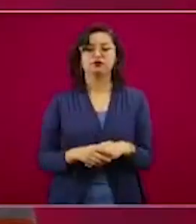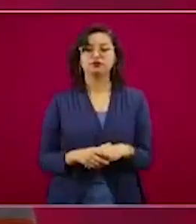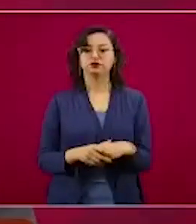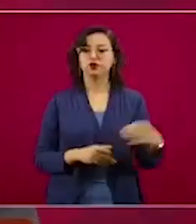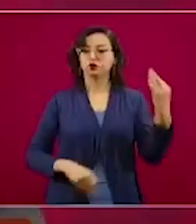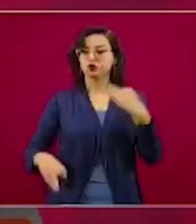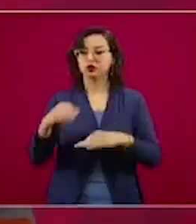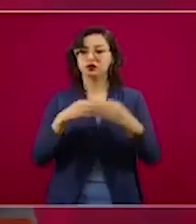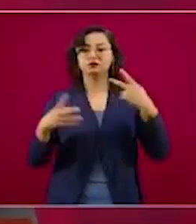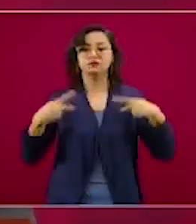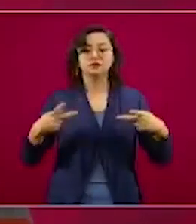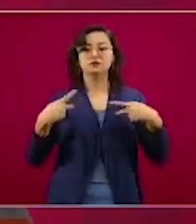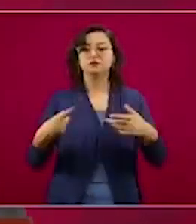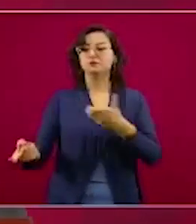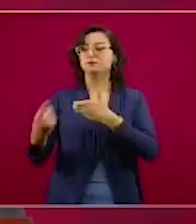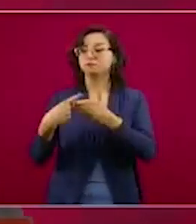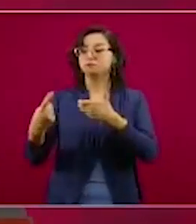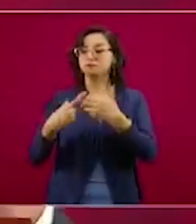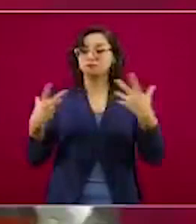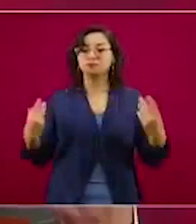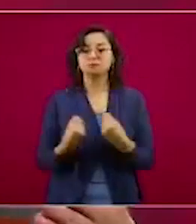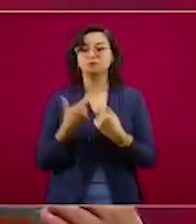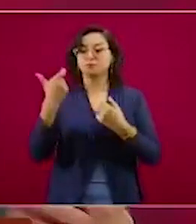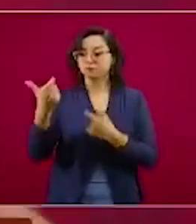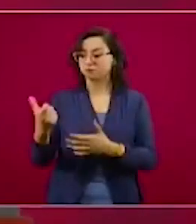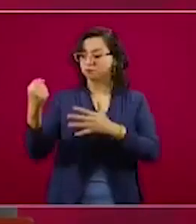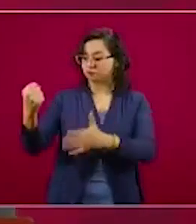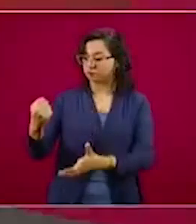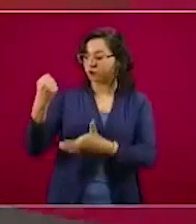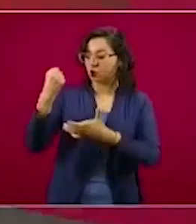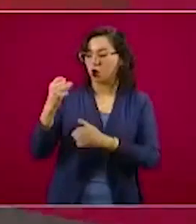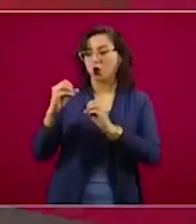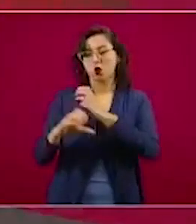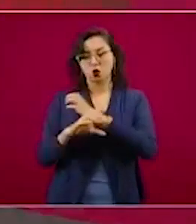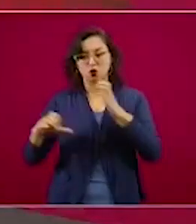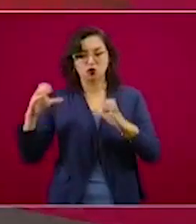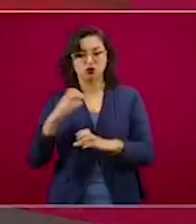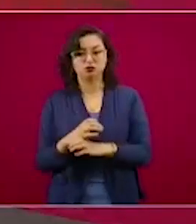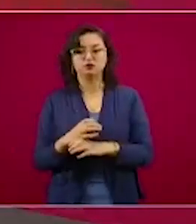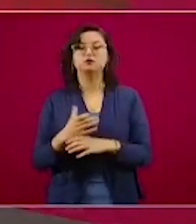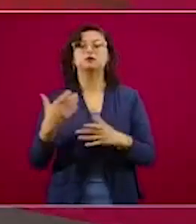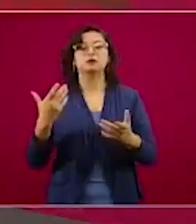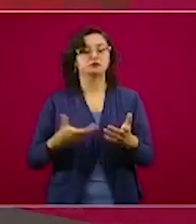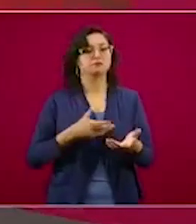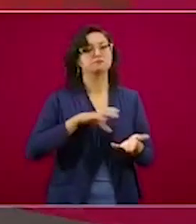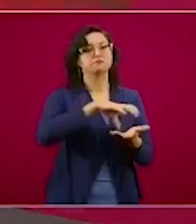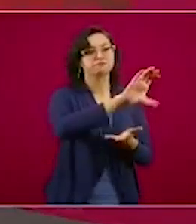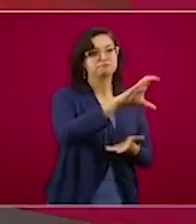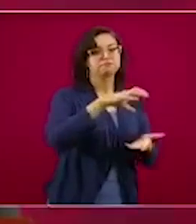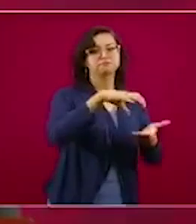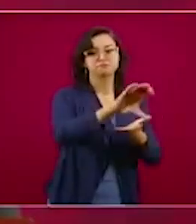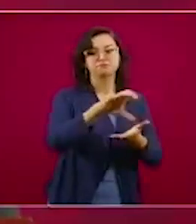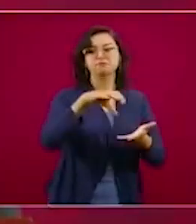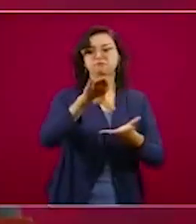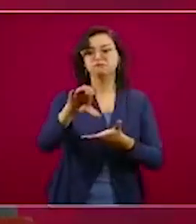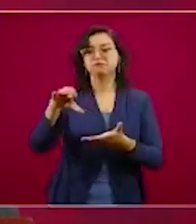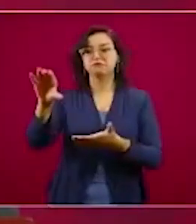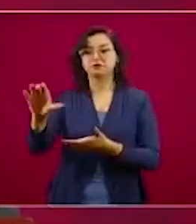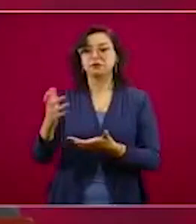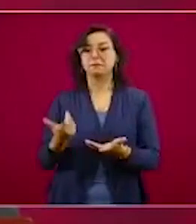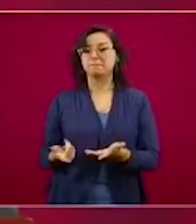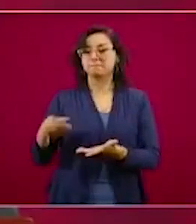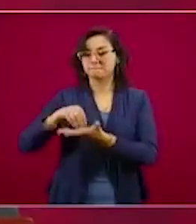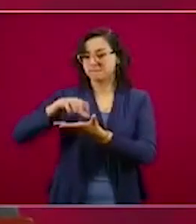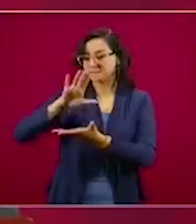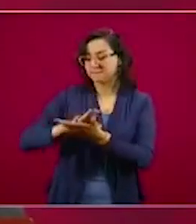Héctor Valle Mesto, presidente de FundSalud, explicó que además impulsan acciones para dotar de agua potable con bebederos, comida,